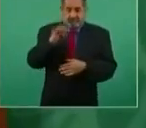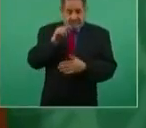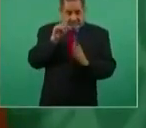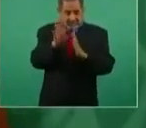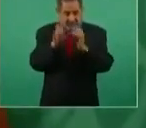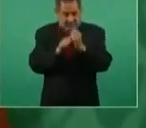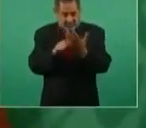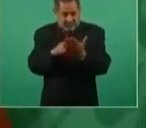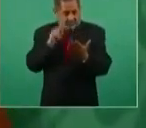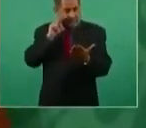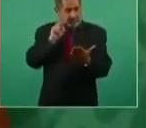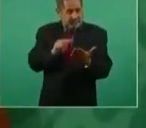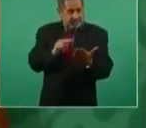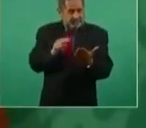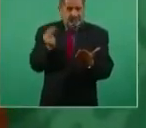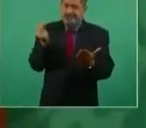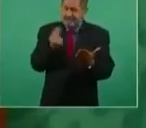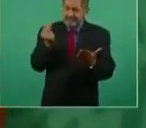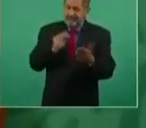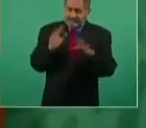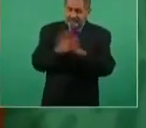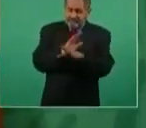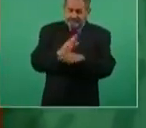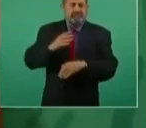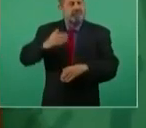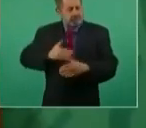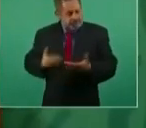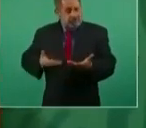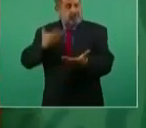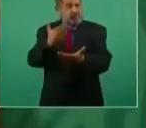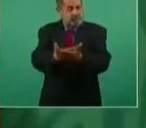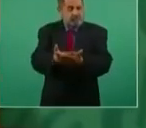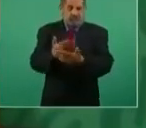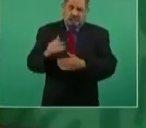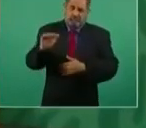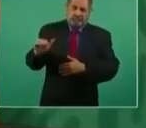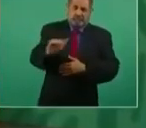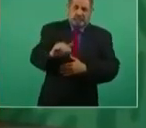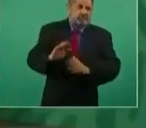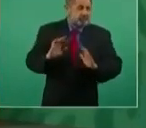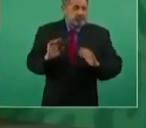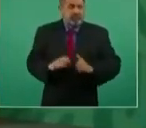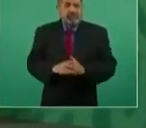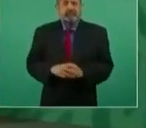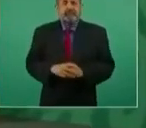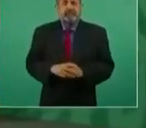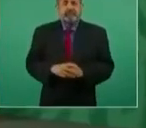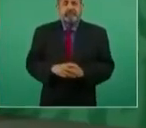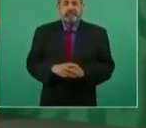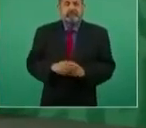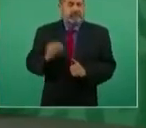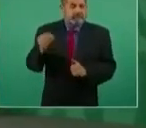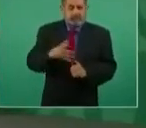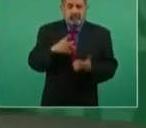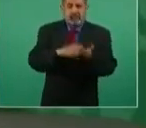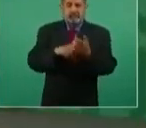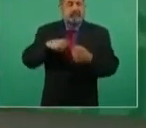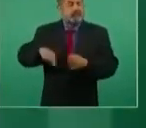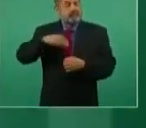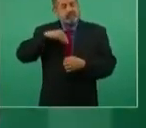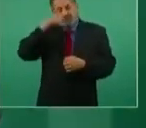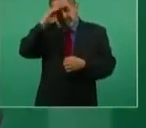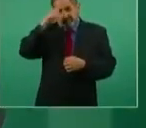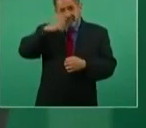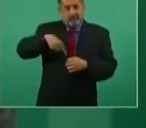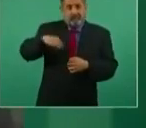para todas las partes. Pero, a ver, eso es una tenacidad porque tiene bastante este hombre, eh. A mí me dejan en visto, y yo